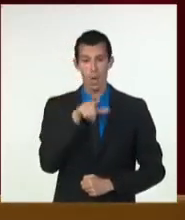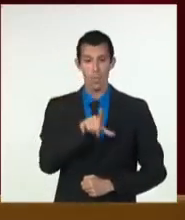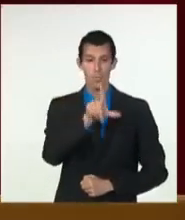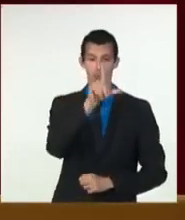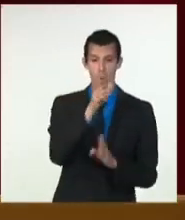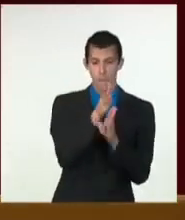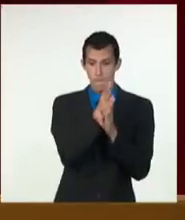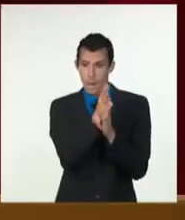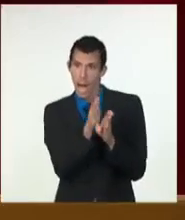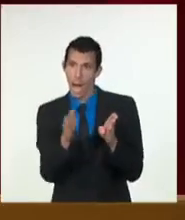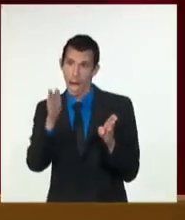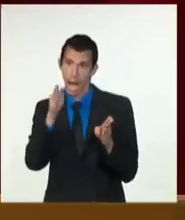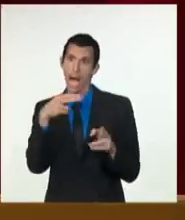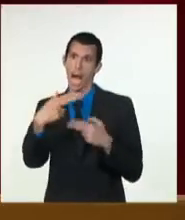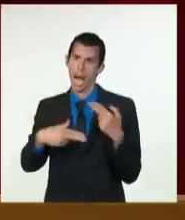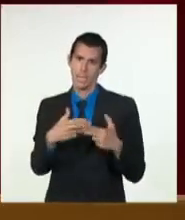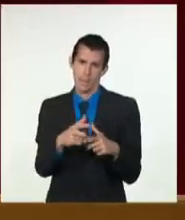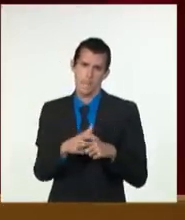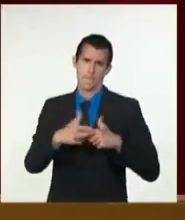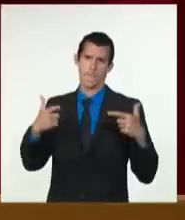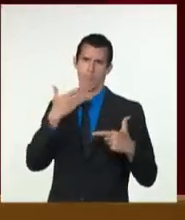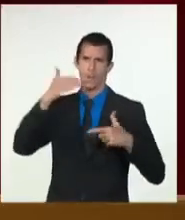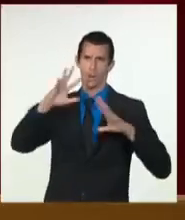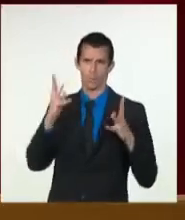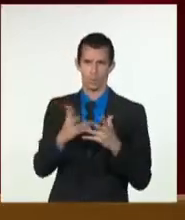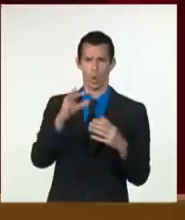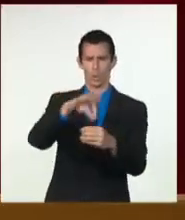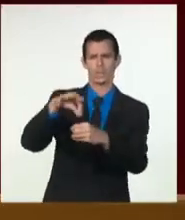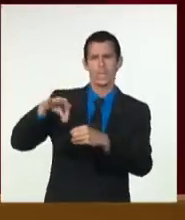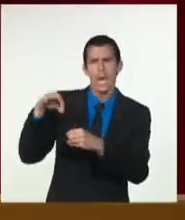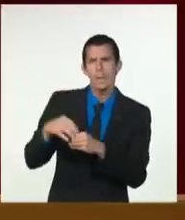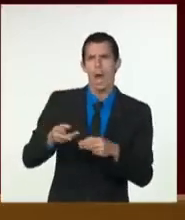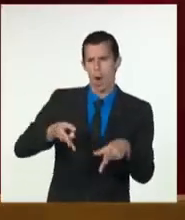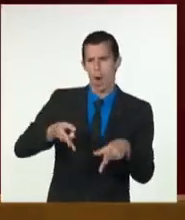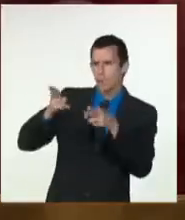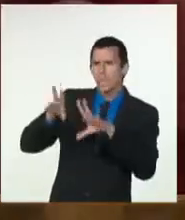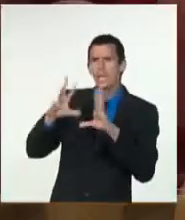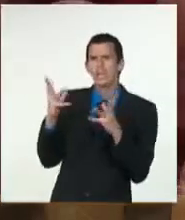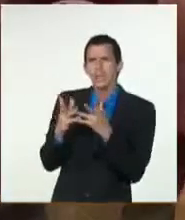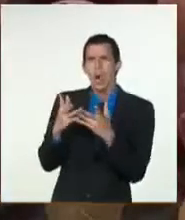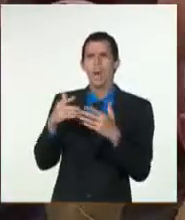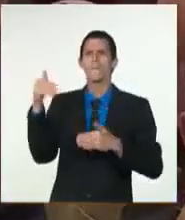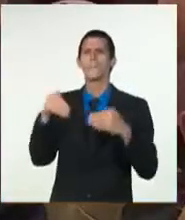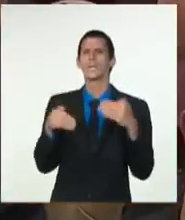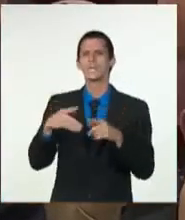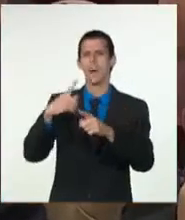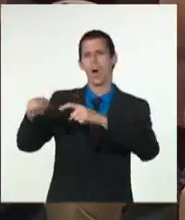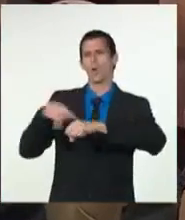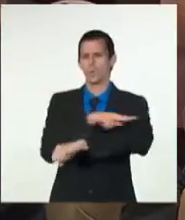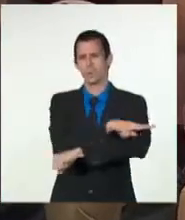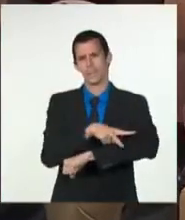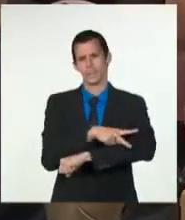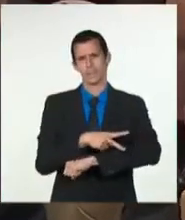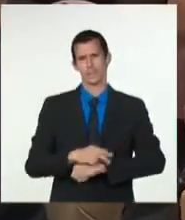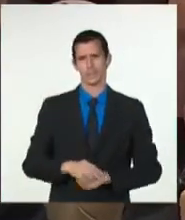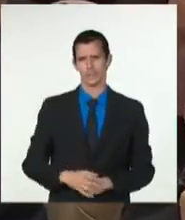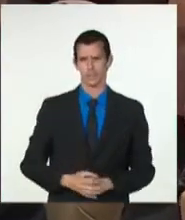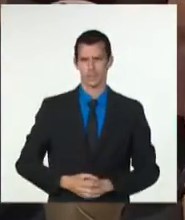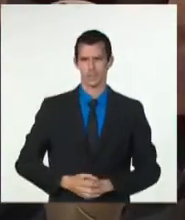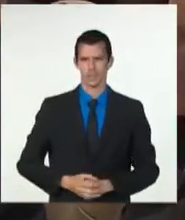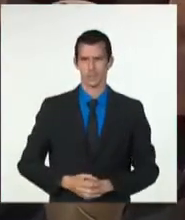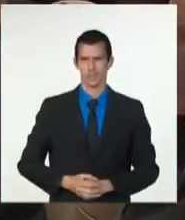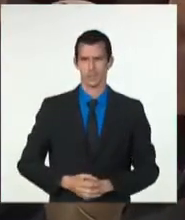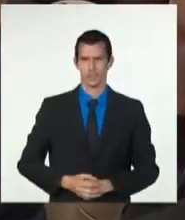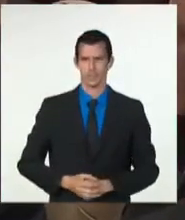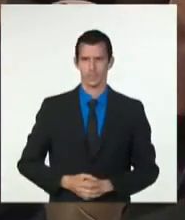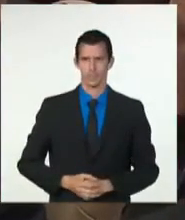Lo que permite crear condiciones para la recuperación de la capacidad industrial y de refinación con impactos